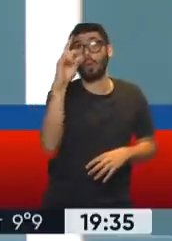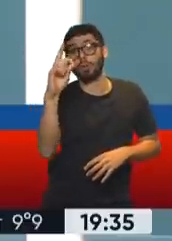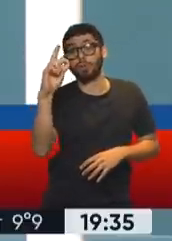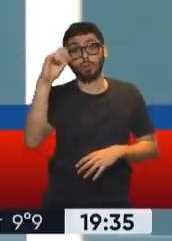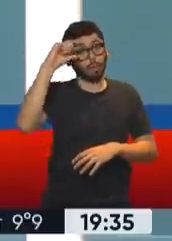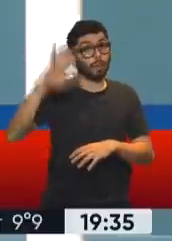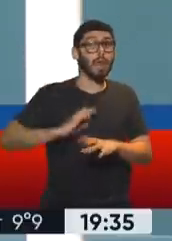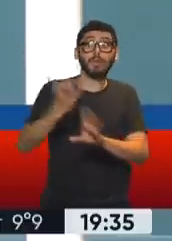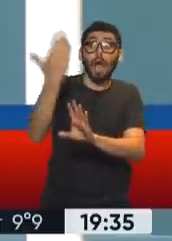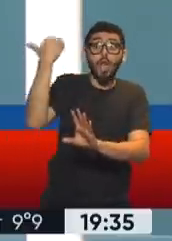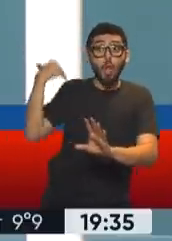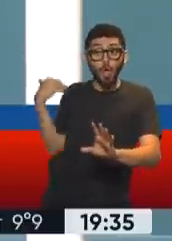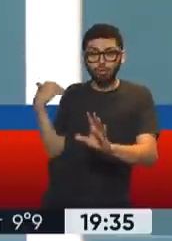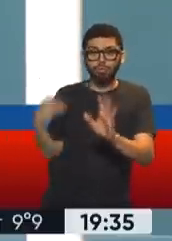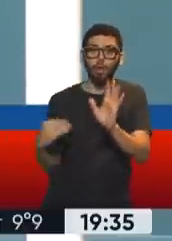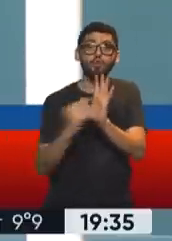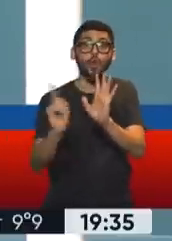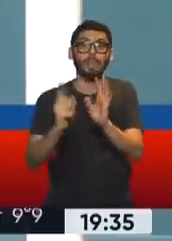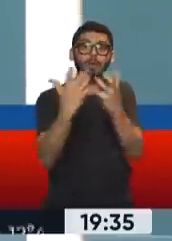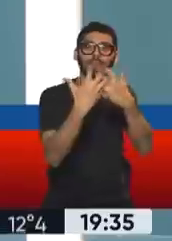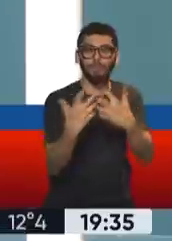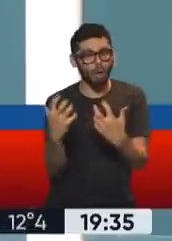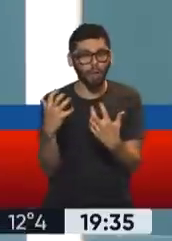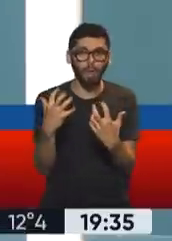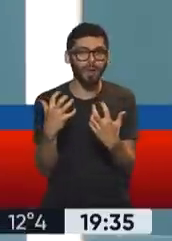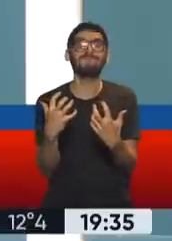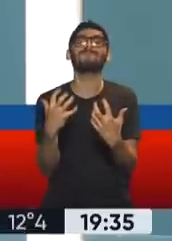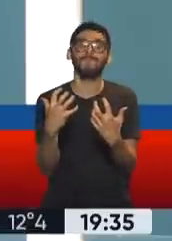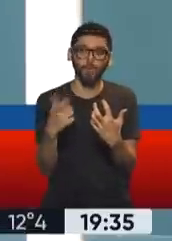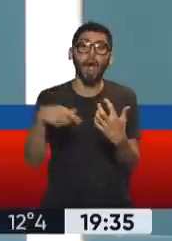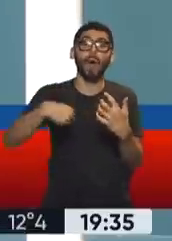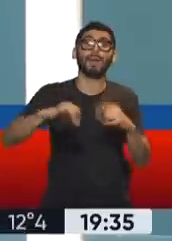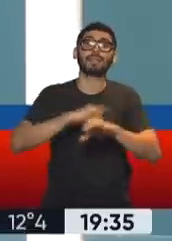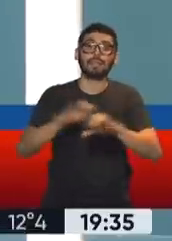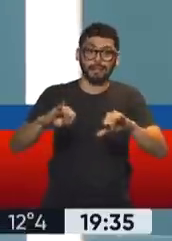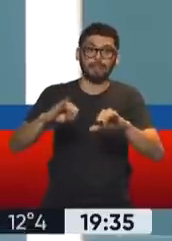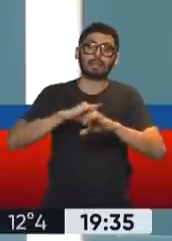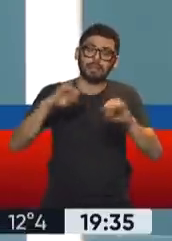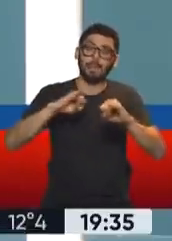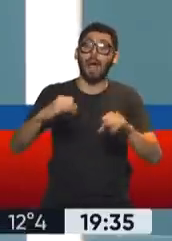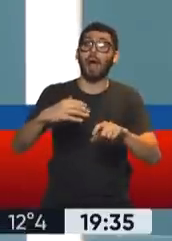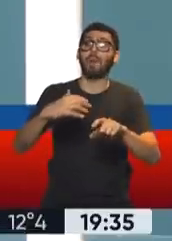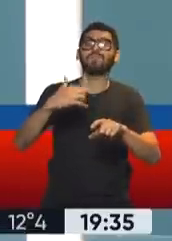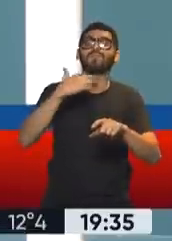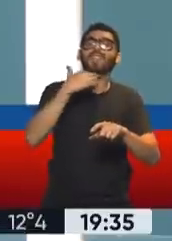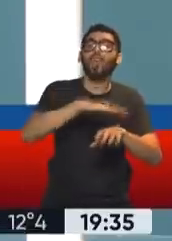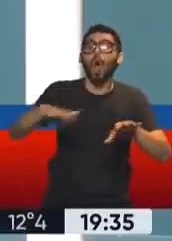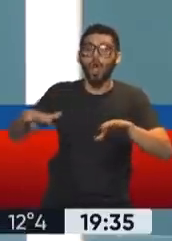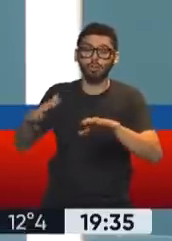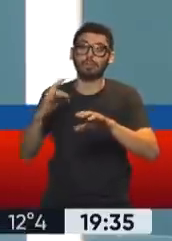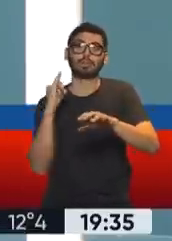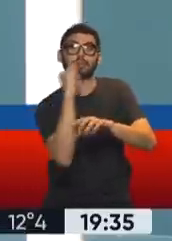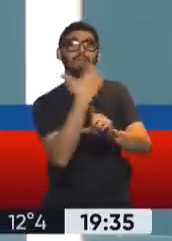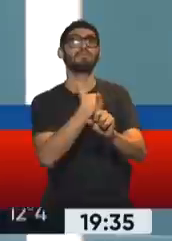cargados. Entonces aprovecho a decir acá que vamos a empezar una campaña para que los hijos les digan a sus mamás, cárgame, vínculame,